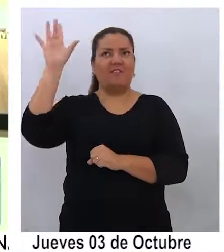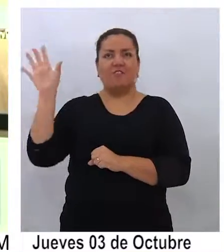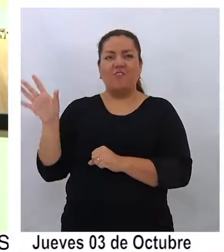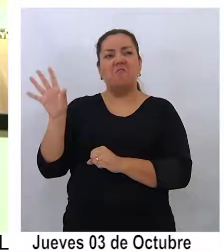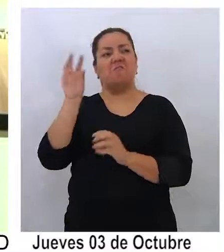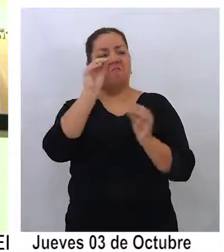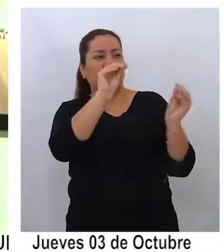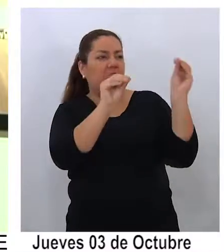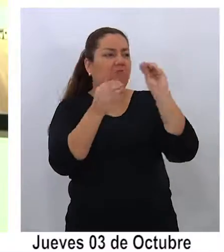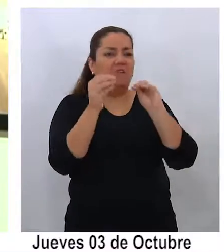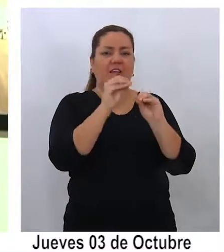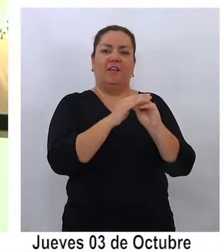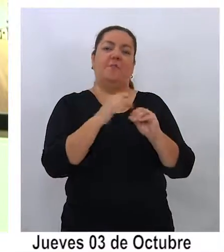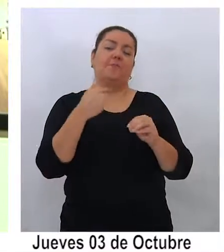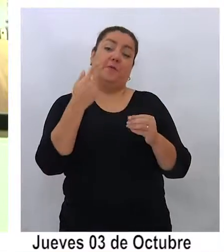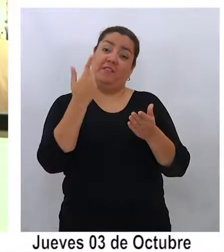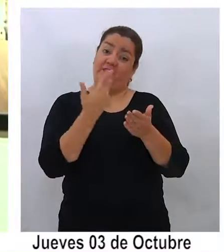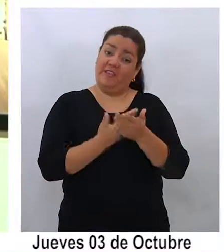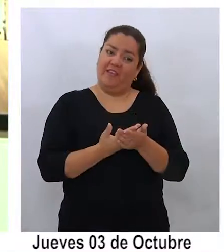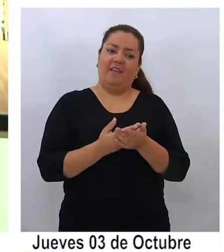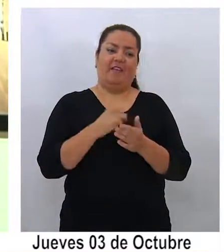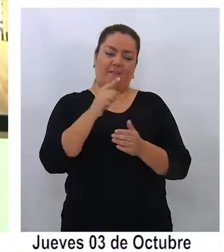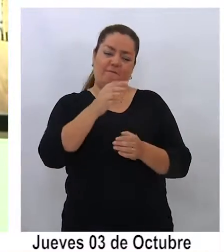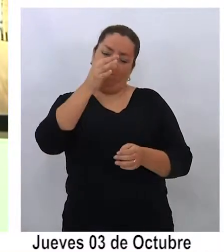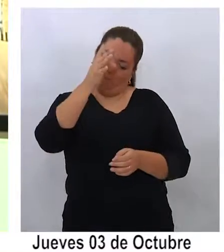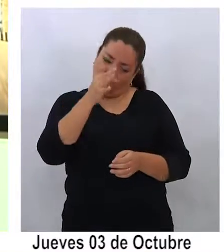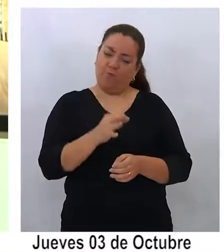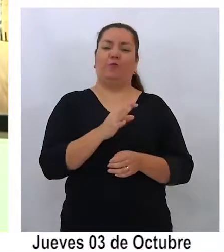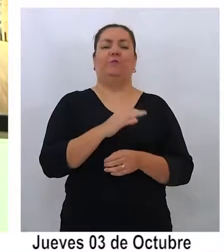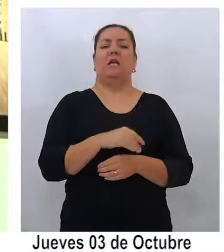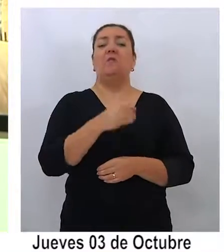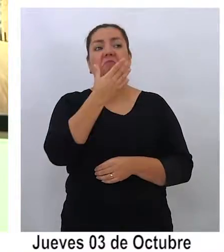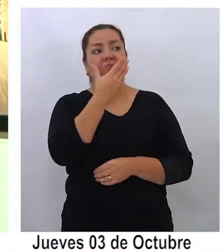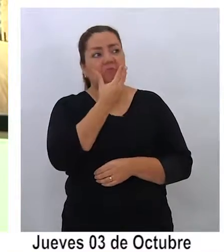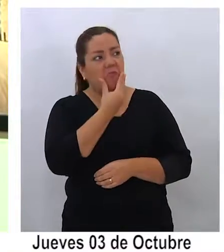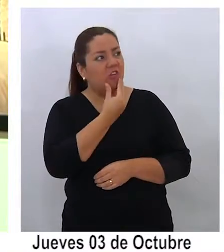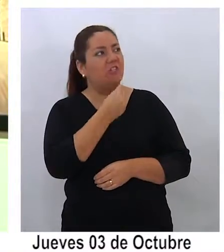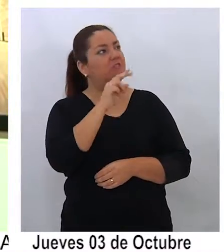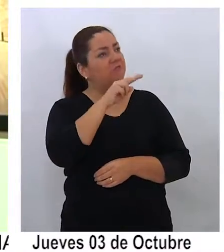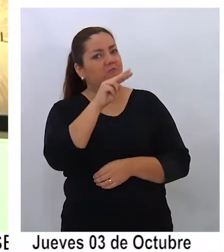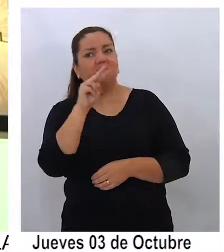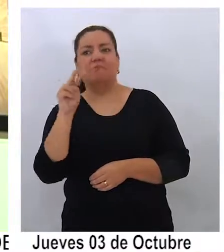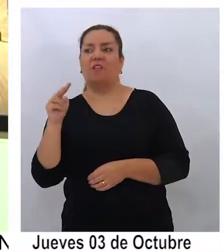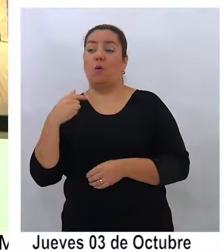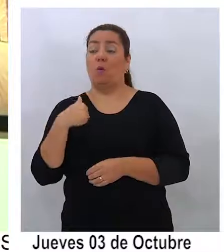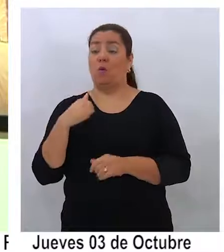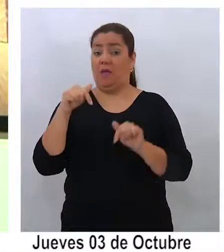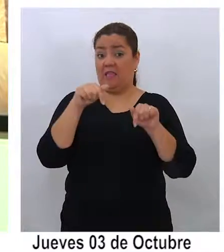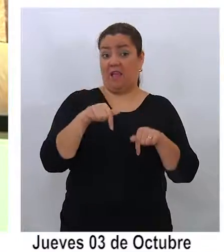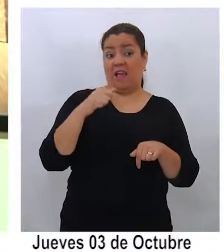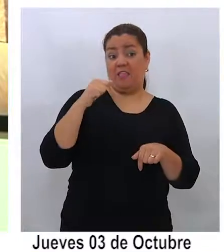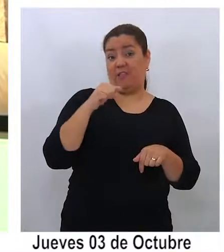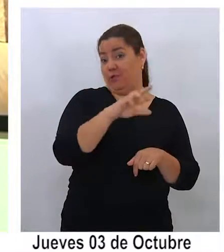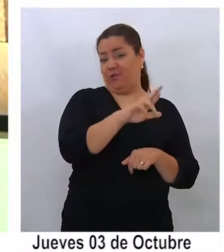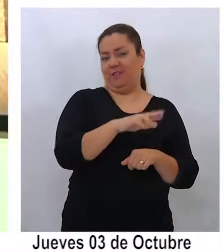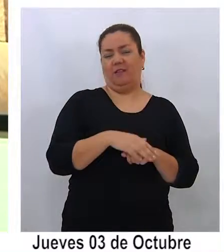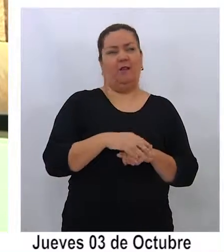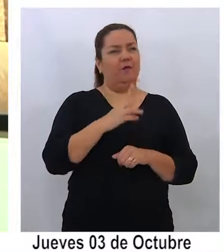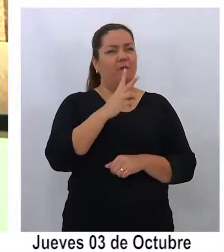configurativo, pero esta vez yo creo que la dio mezclado. Hizo algo bien bonito. Uno que es de acá del norte